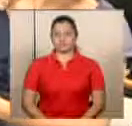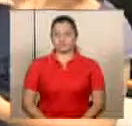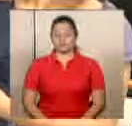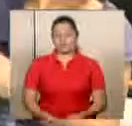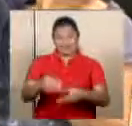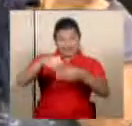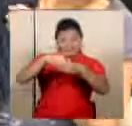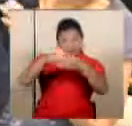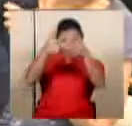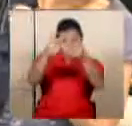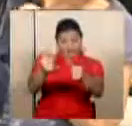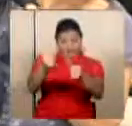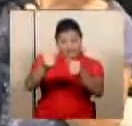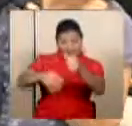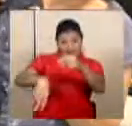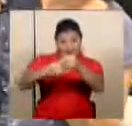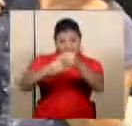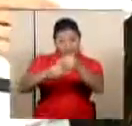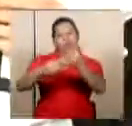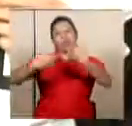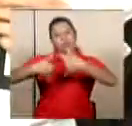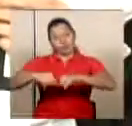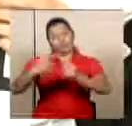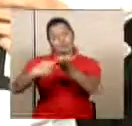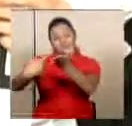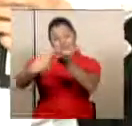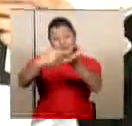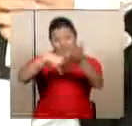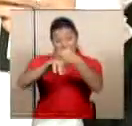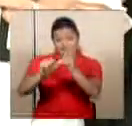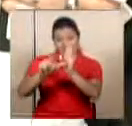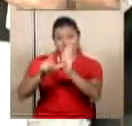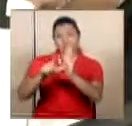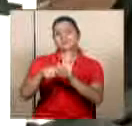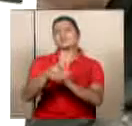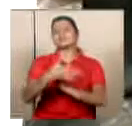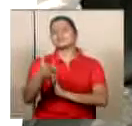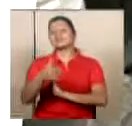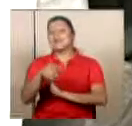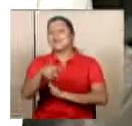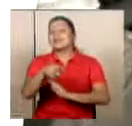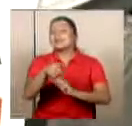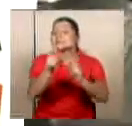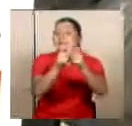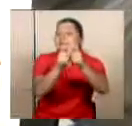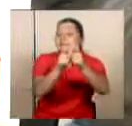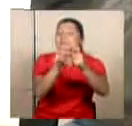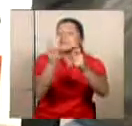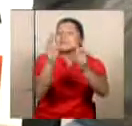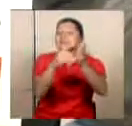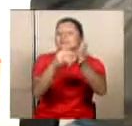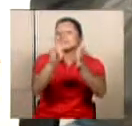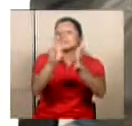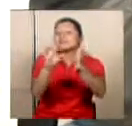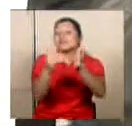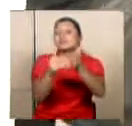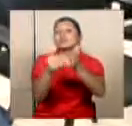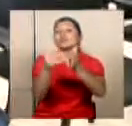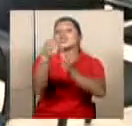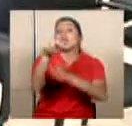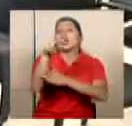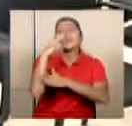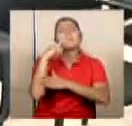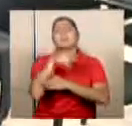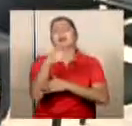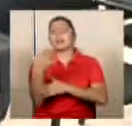Dentro del presupuesto extraordinario que aún se discute en la Asamblea Legislativa se encuentra un total de 6 mil 700 millones de colones,